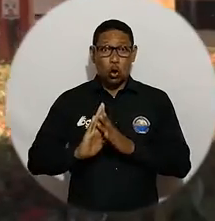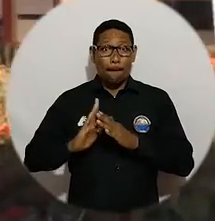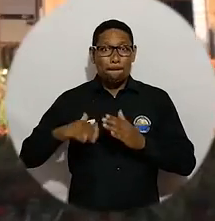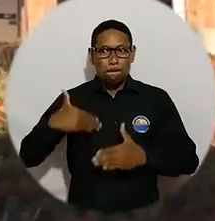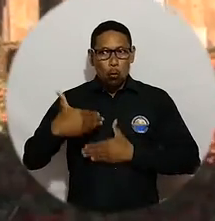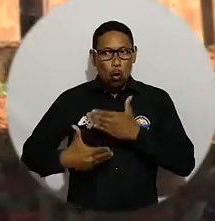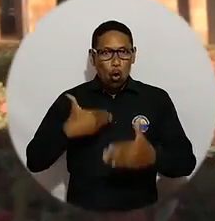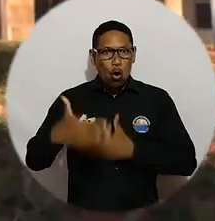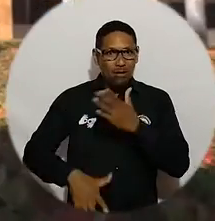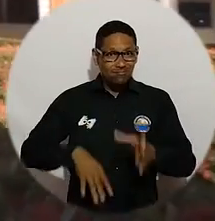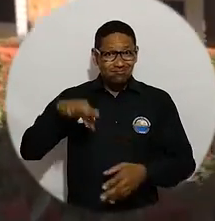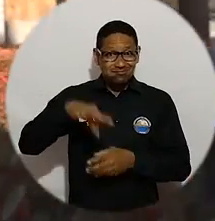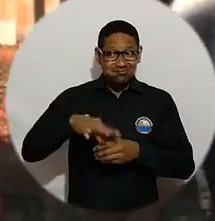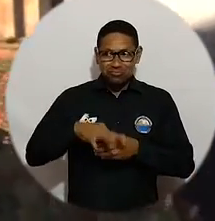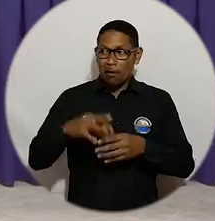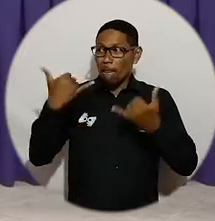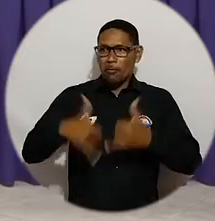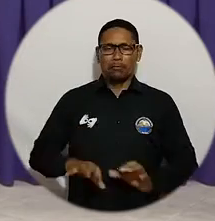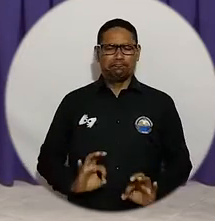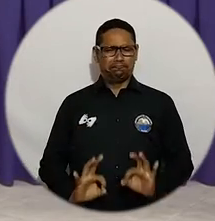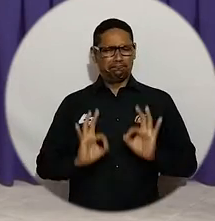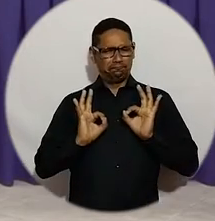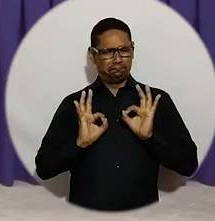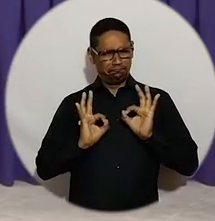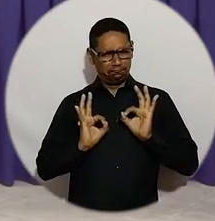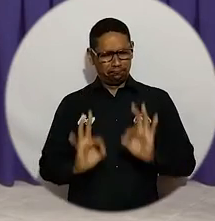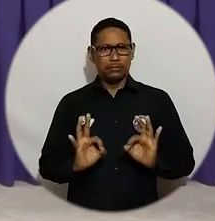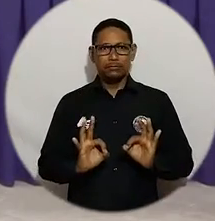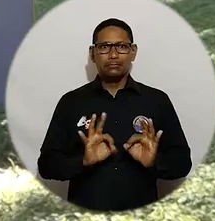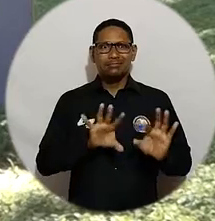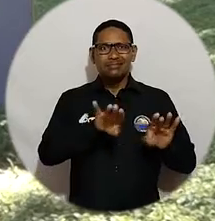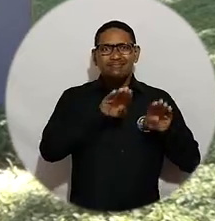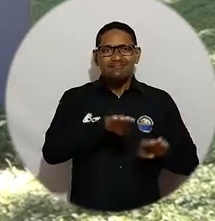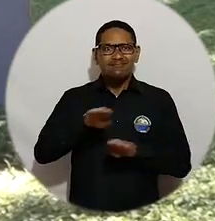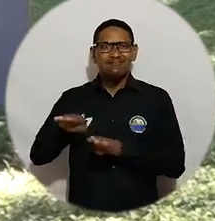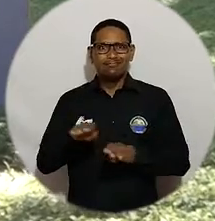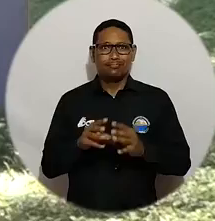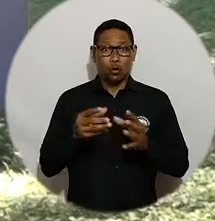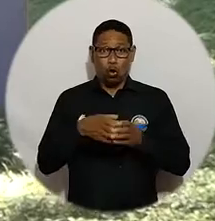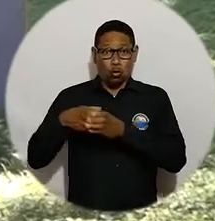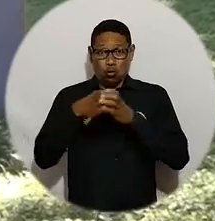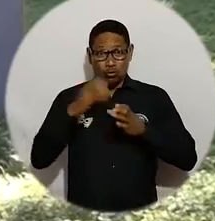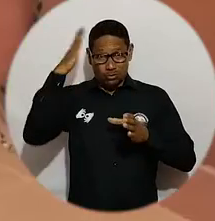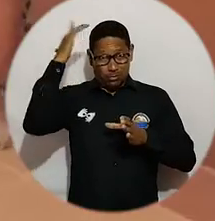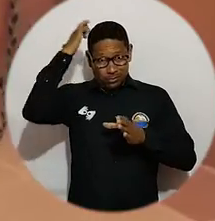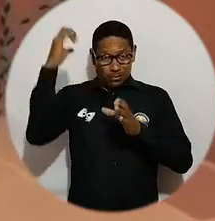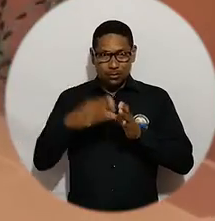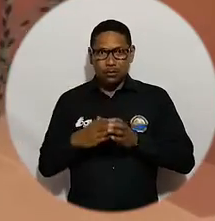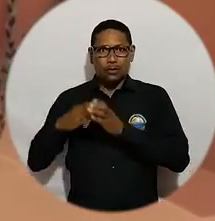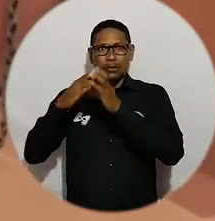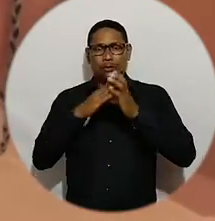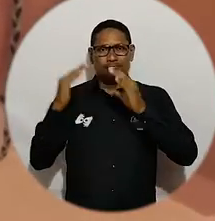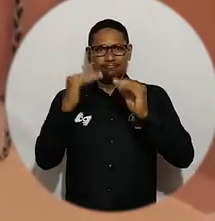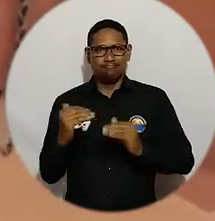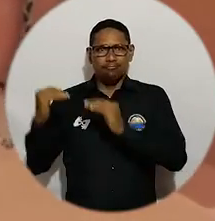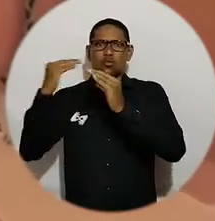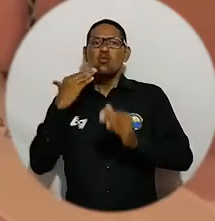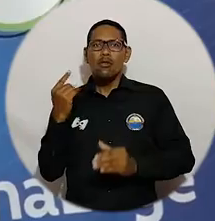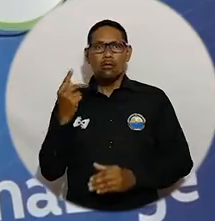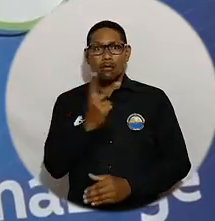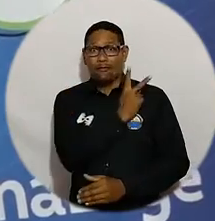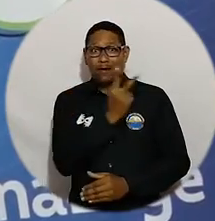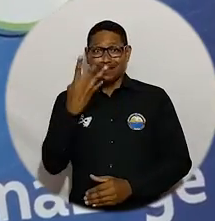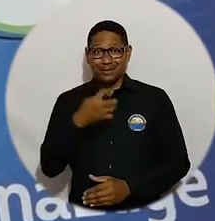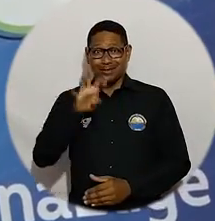De manera satisfactoria culminó la jornada de votación virtual para la elección de representantes ante Consejo Superior y Consejo Académico de la Universidad del